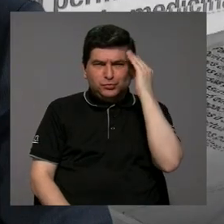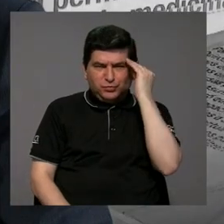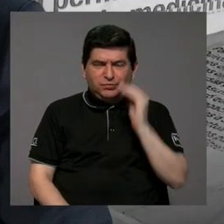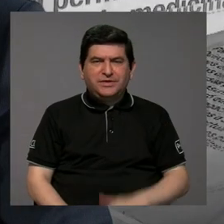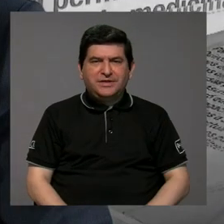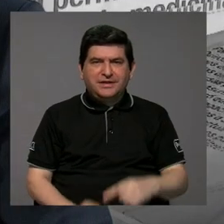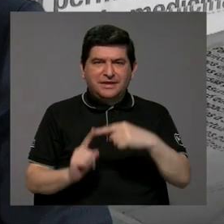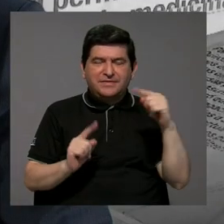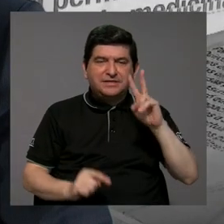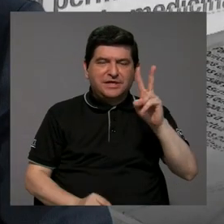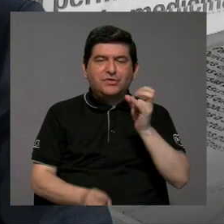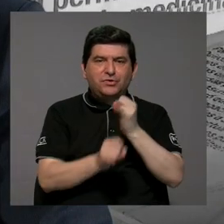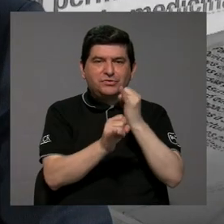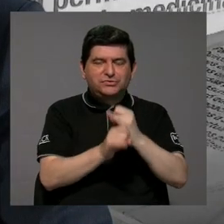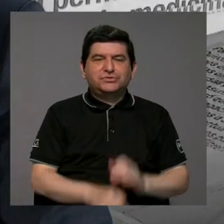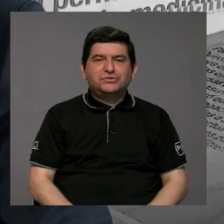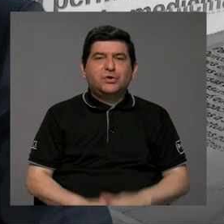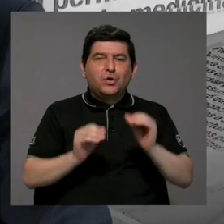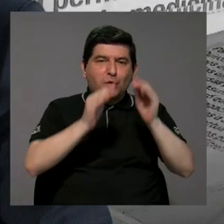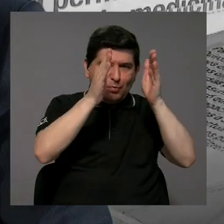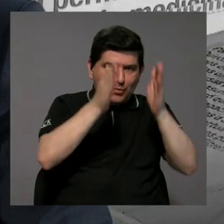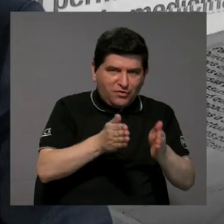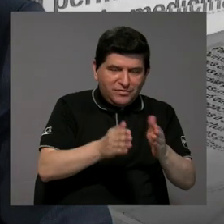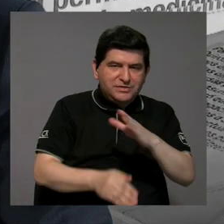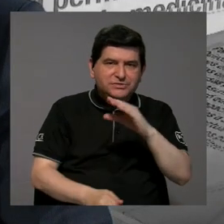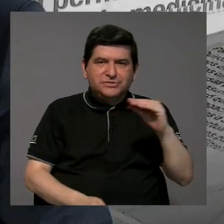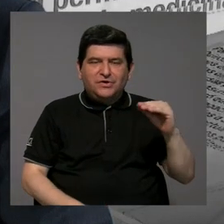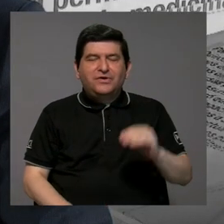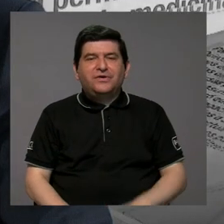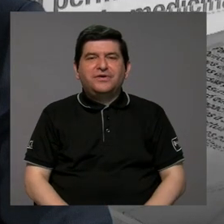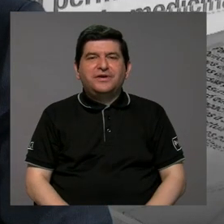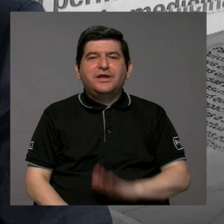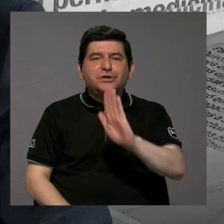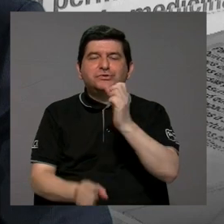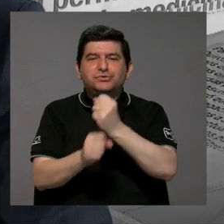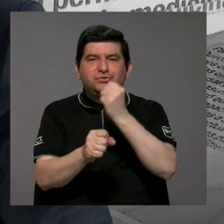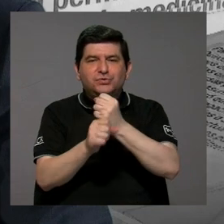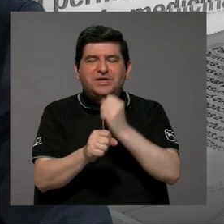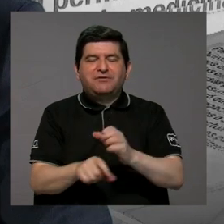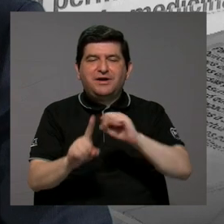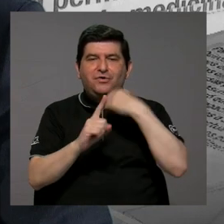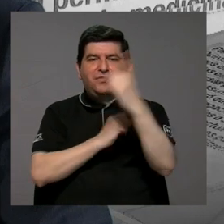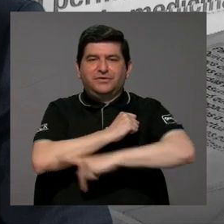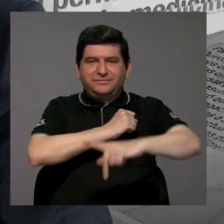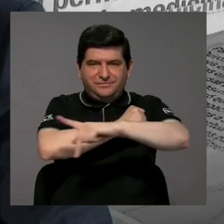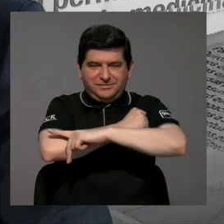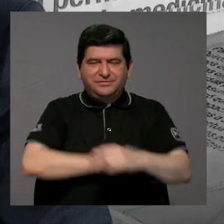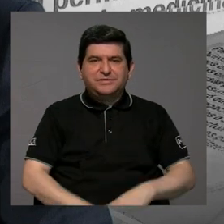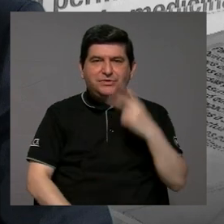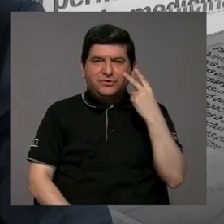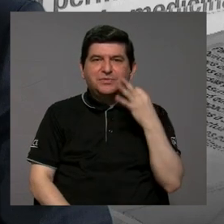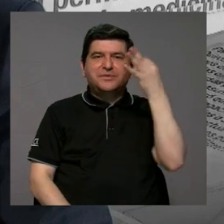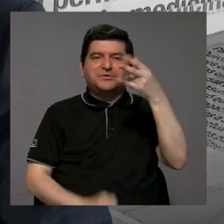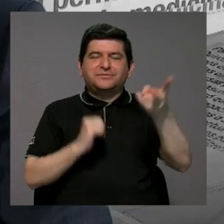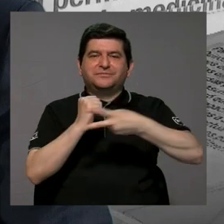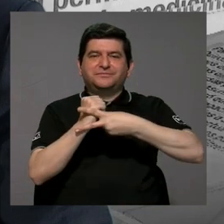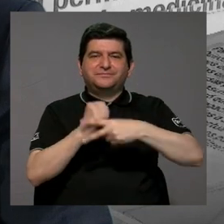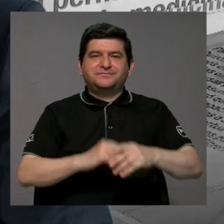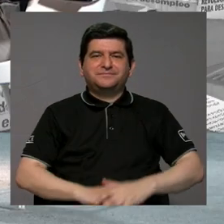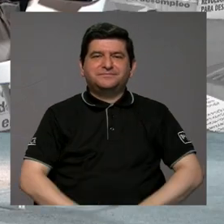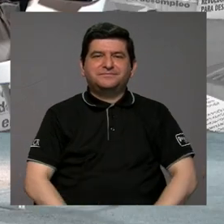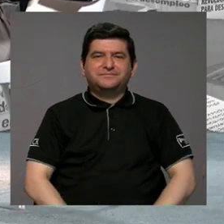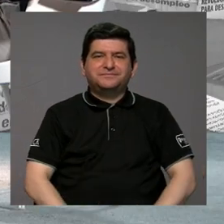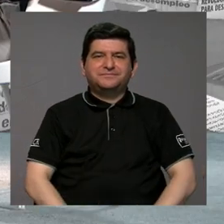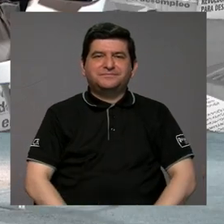experiencia desde dos entidades como profesor y de su trabajo desde el Estado de la Nación. Nos vemos la próxima vez.